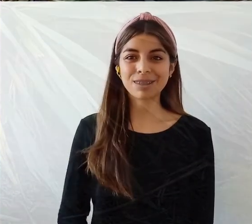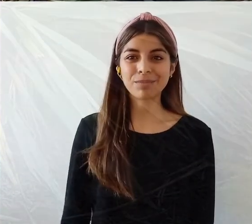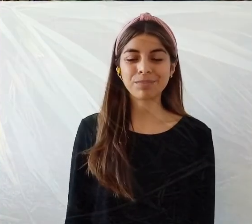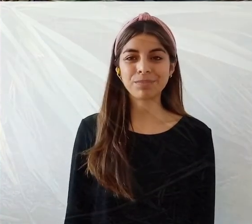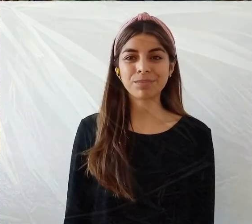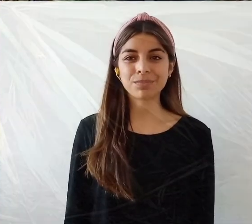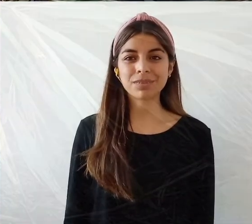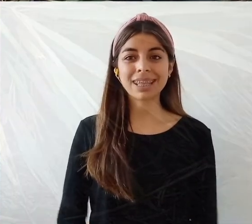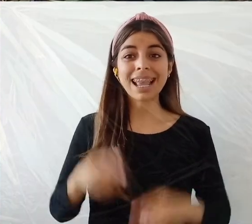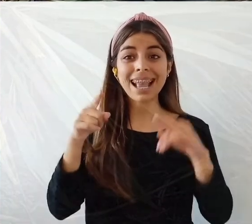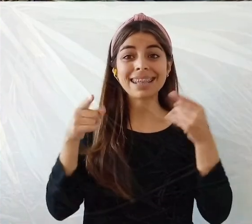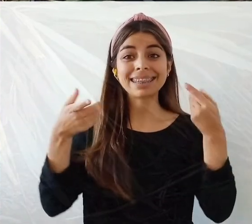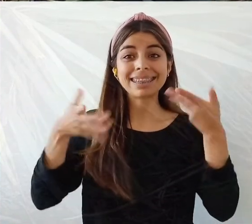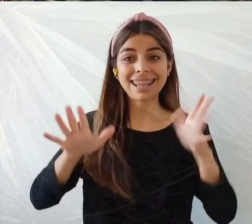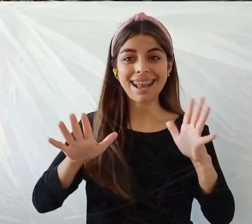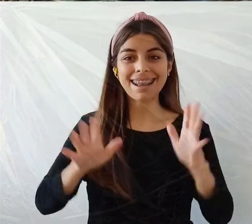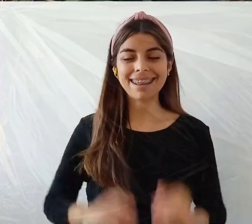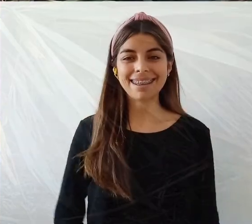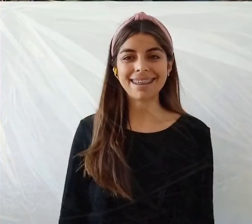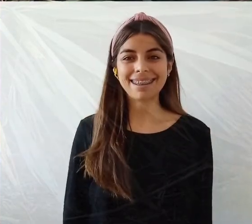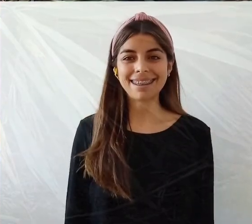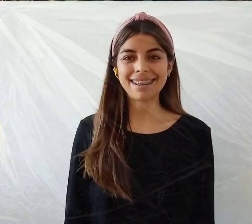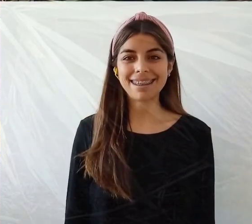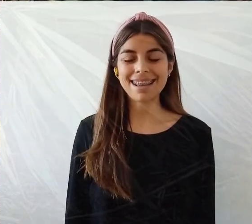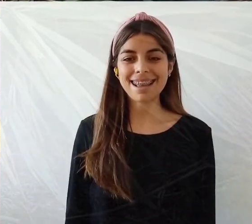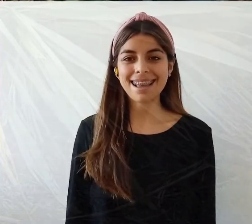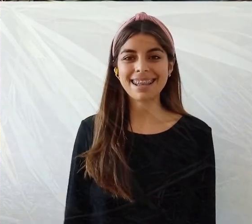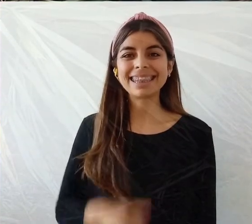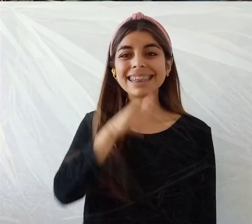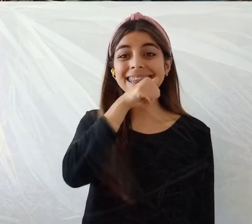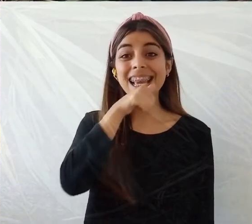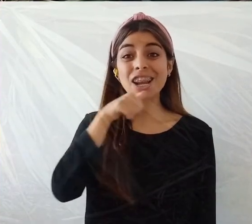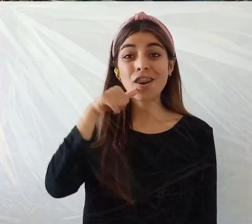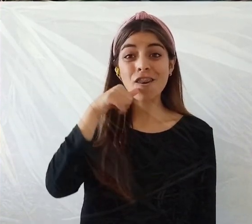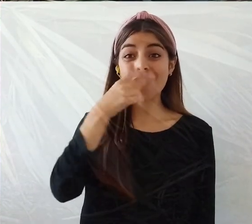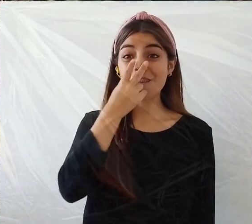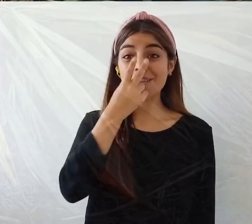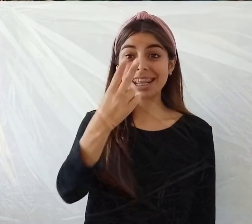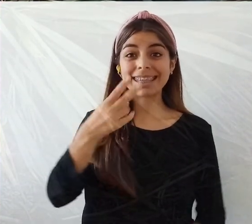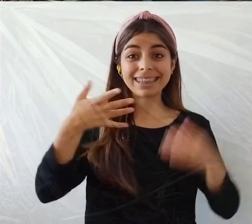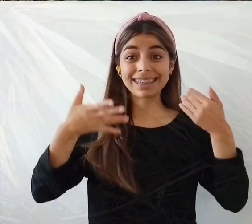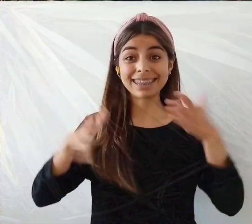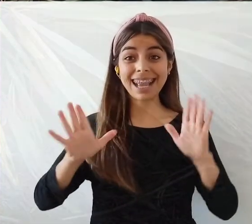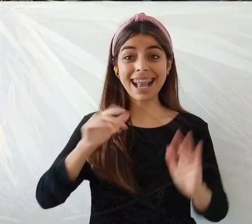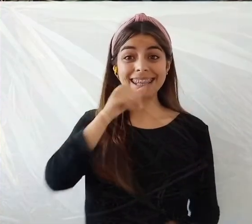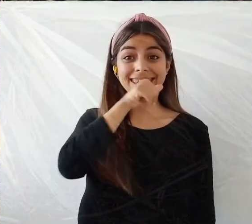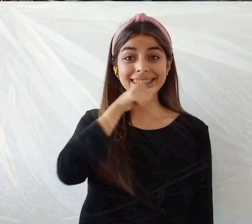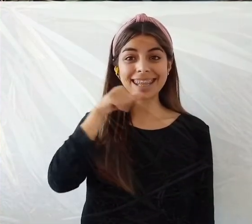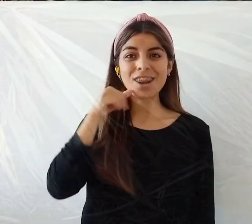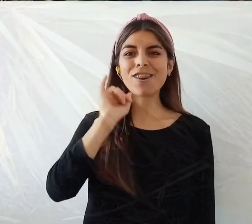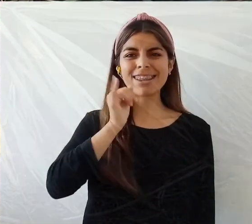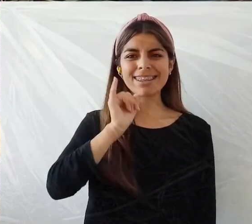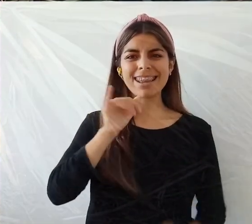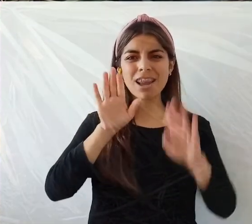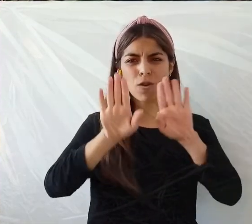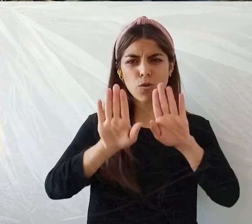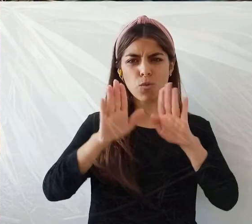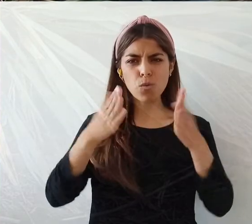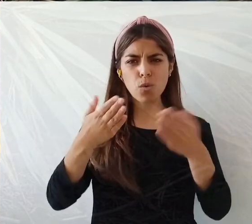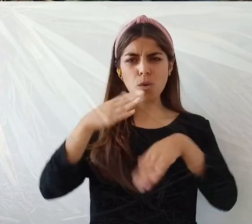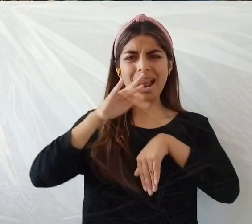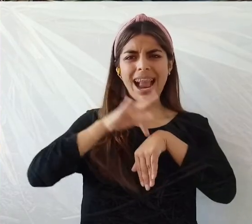Y por acá ya tenemos material seco. Así que ya salió detrás de la estufa y está seco.